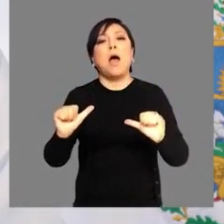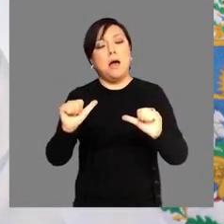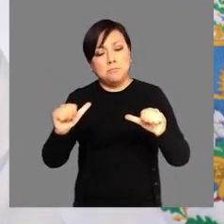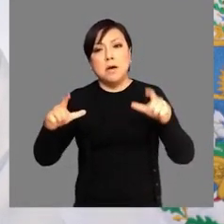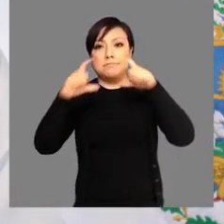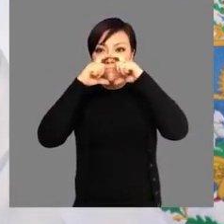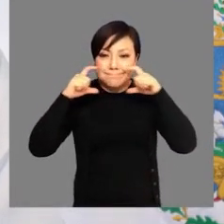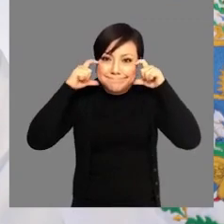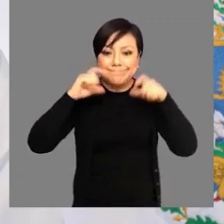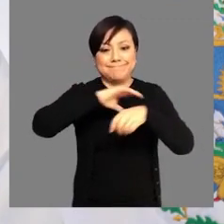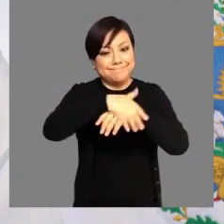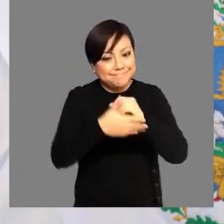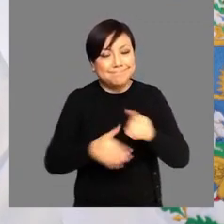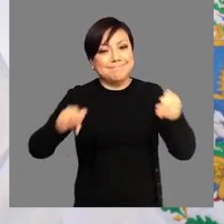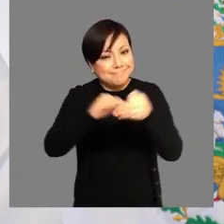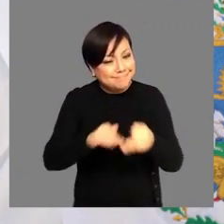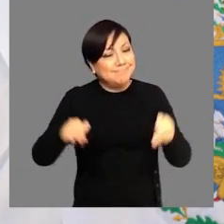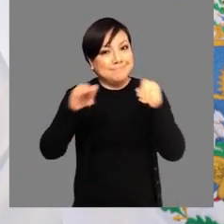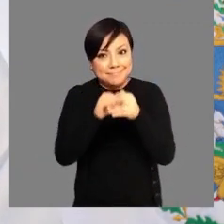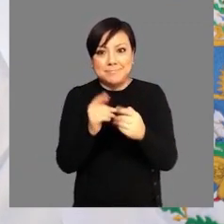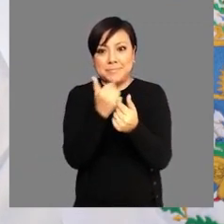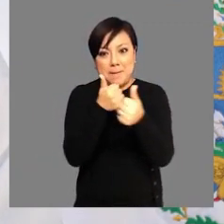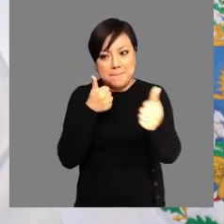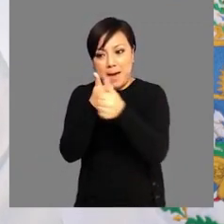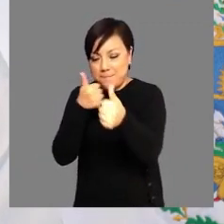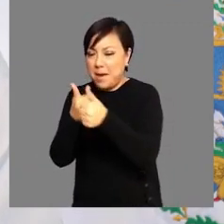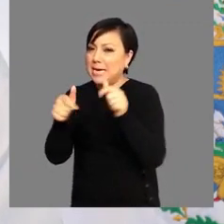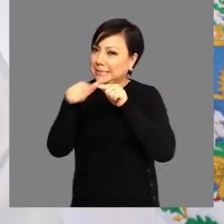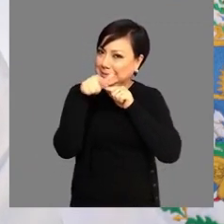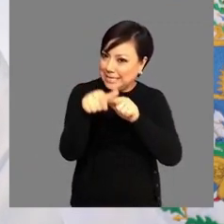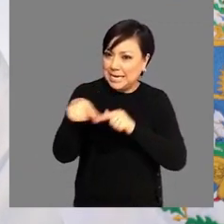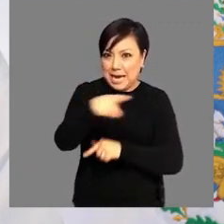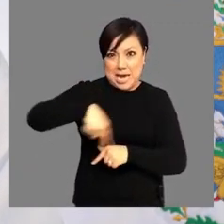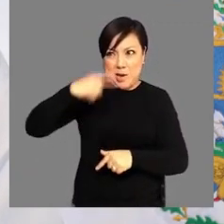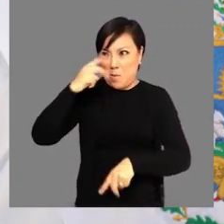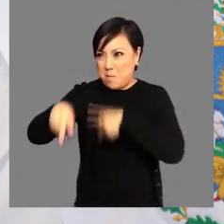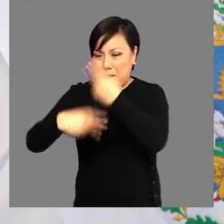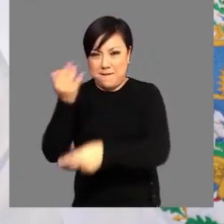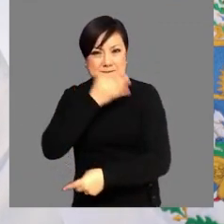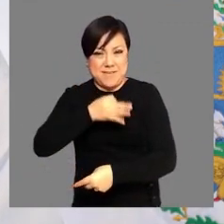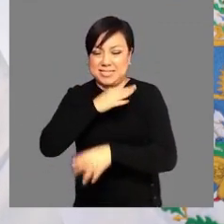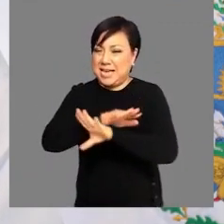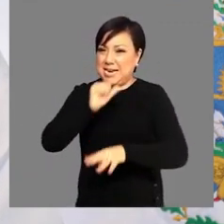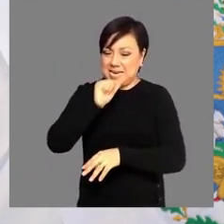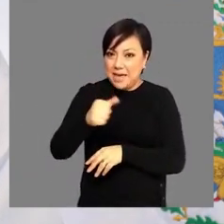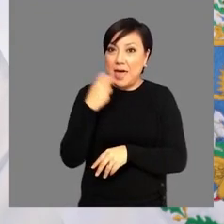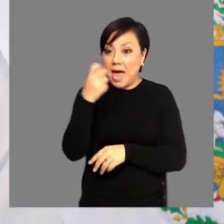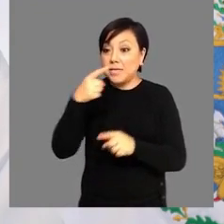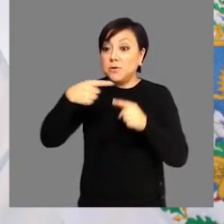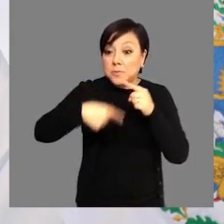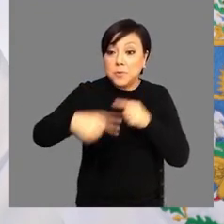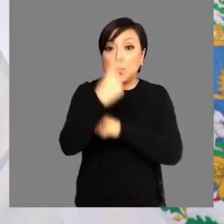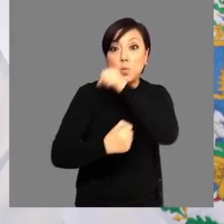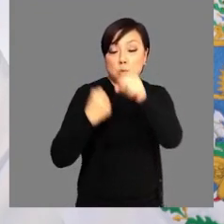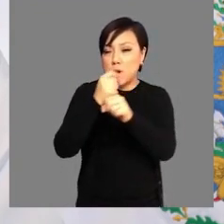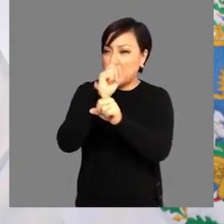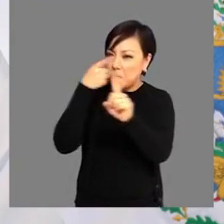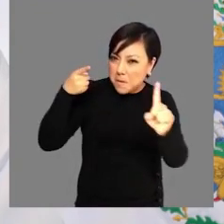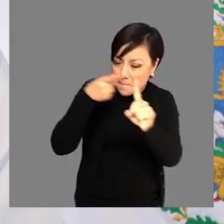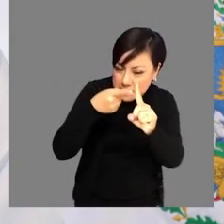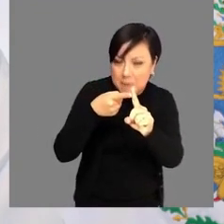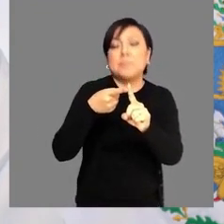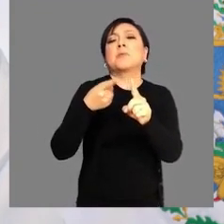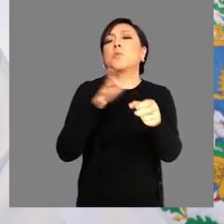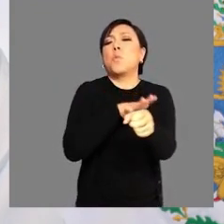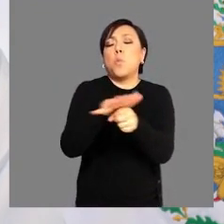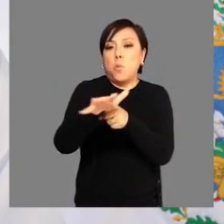contagiado, hoy estás a tiempo de cambiar tu actitud, usar tu cubrebocas, lavarte las manos, no acercarte a los demás, parar la inercia de